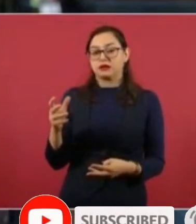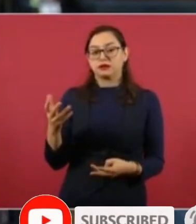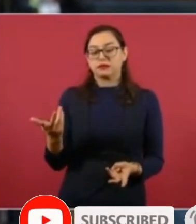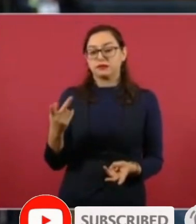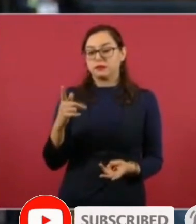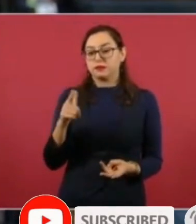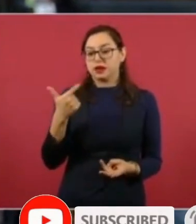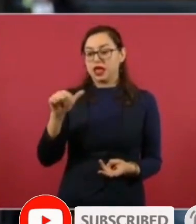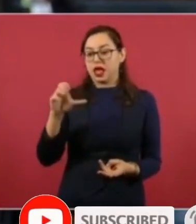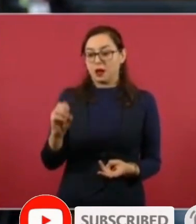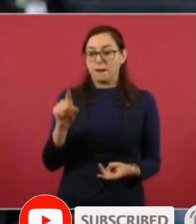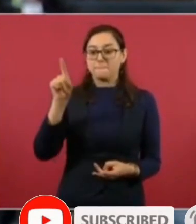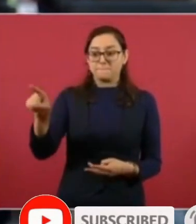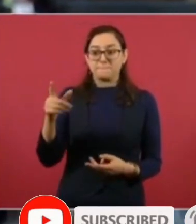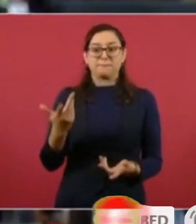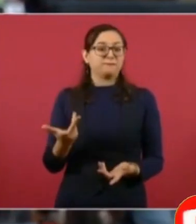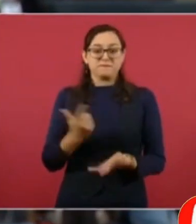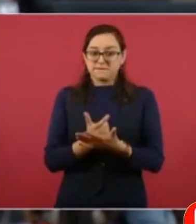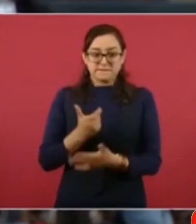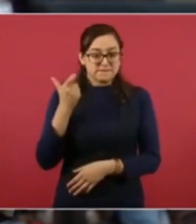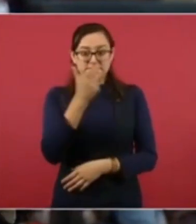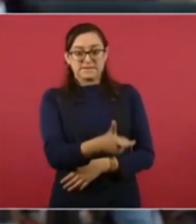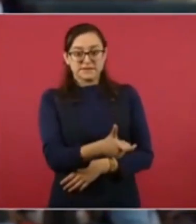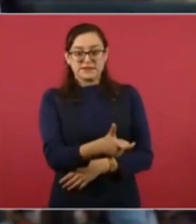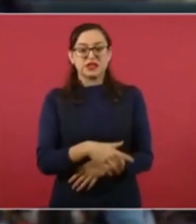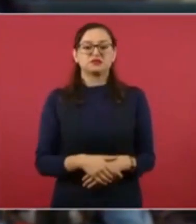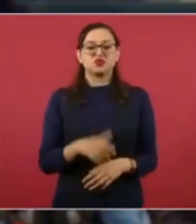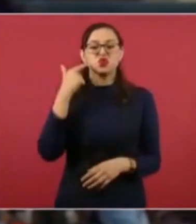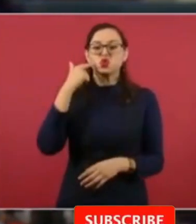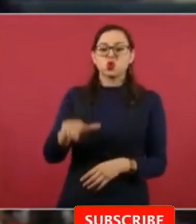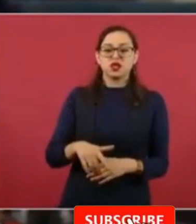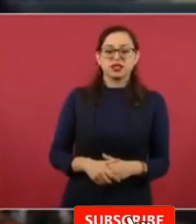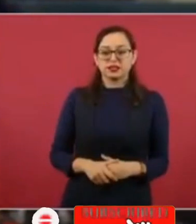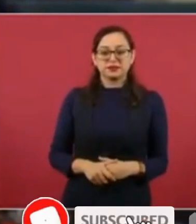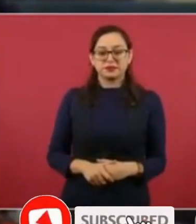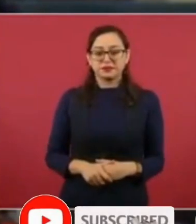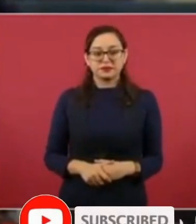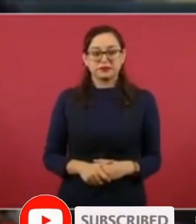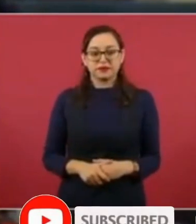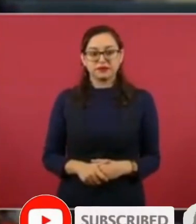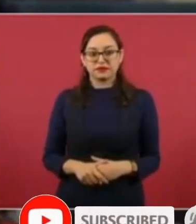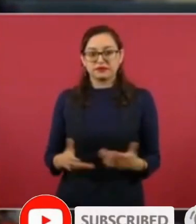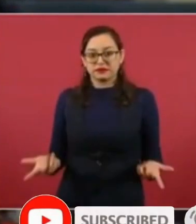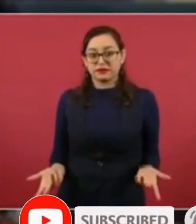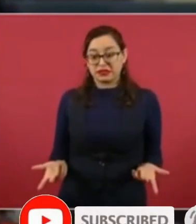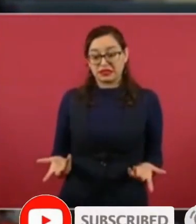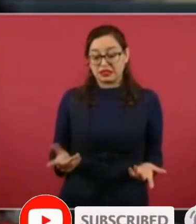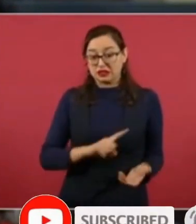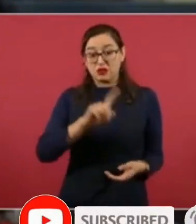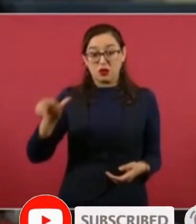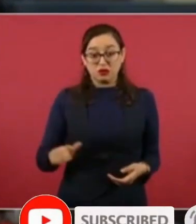que la Suprema ya definió eso y se la pasa creo yo groseramente en un país con tantos pobres